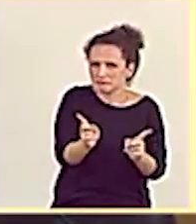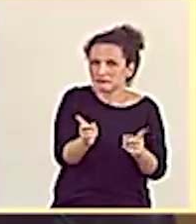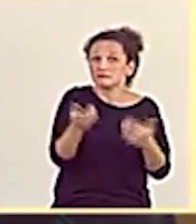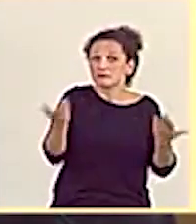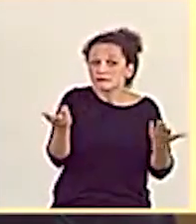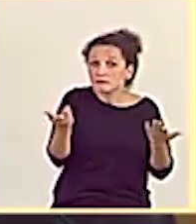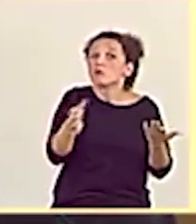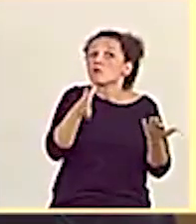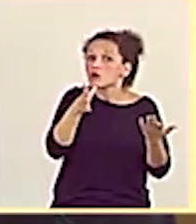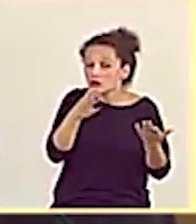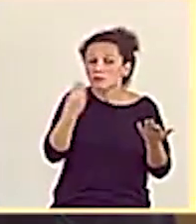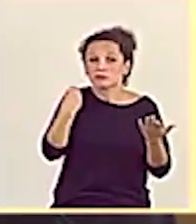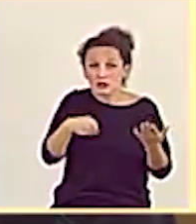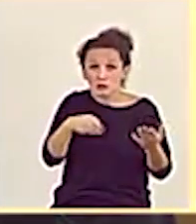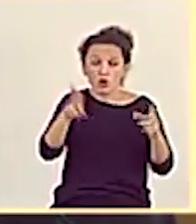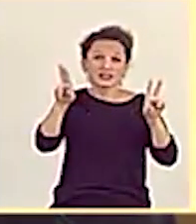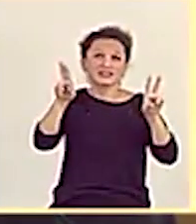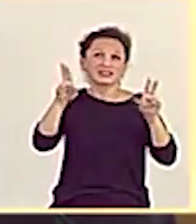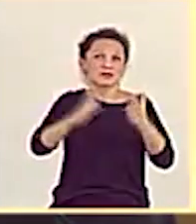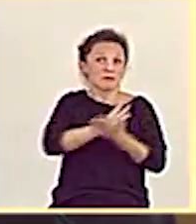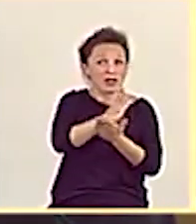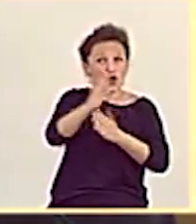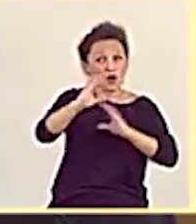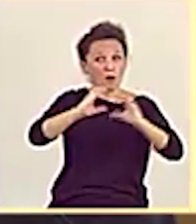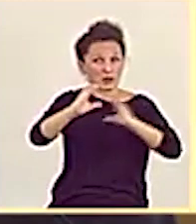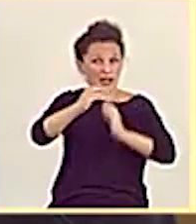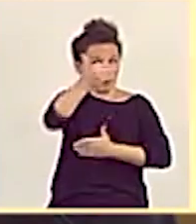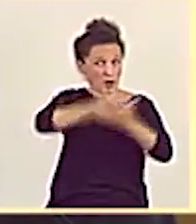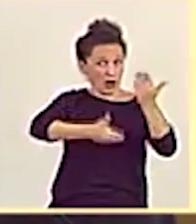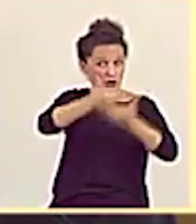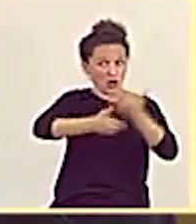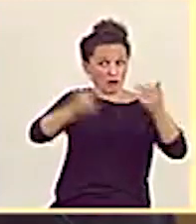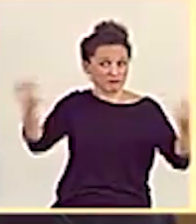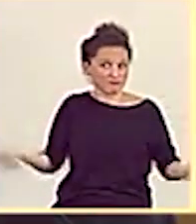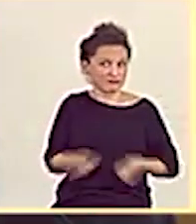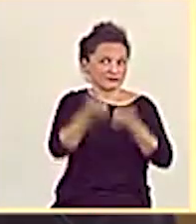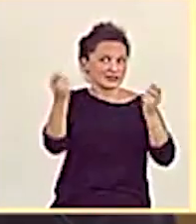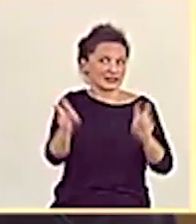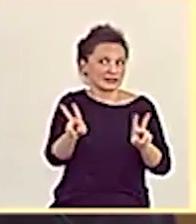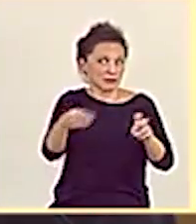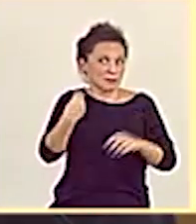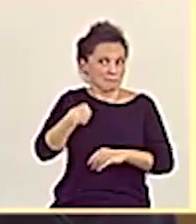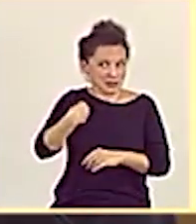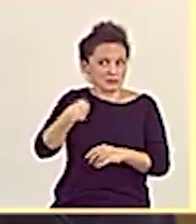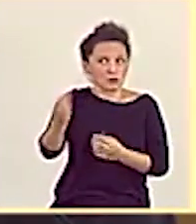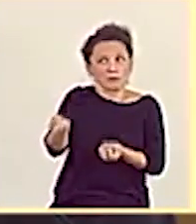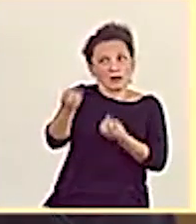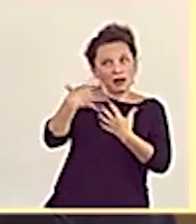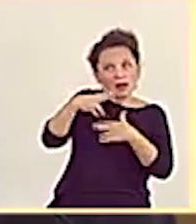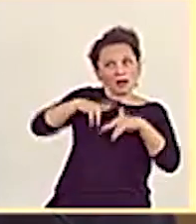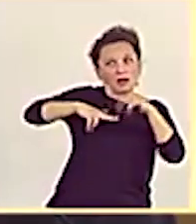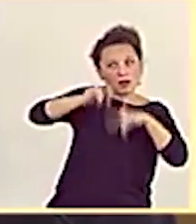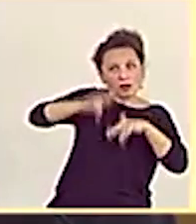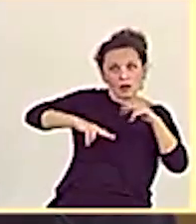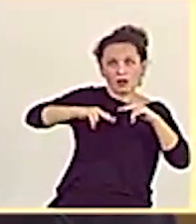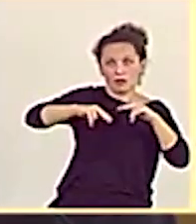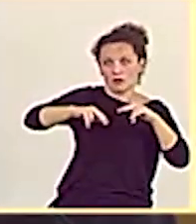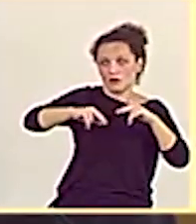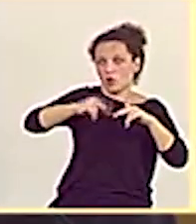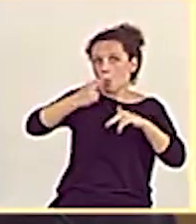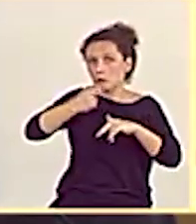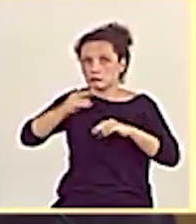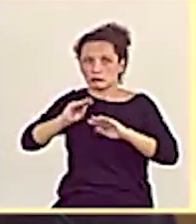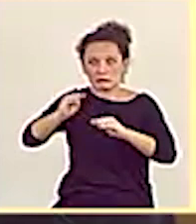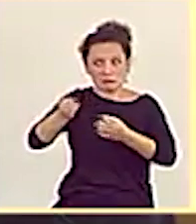siguiendo con los titulares de ese medio de comunicación en el que ustedes nos han informado sobre estas nuevas obras y estos nuevos compromisos,